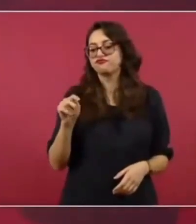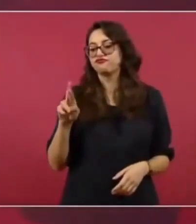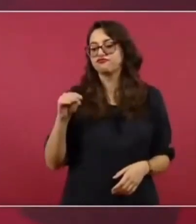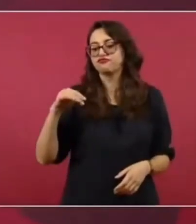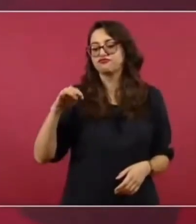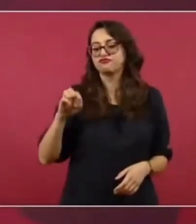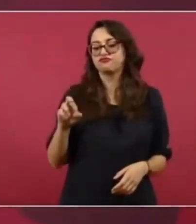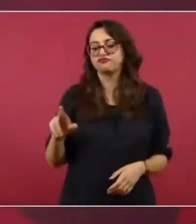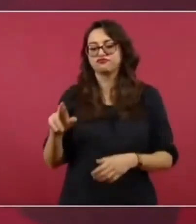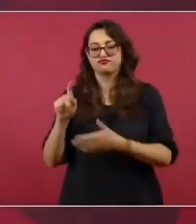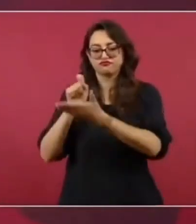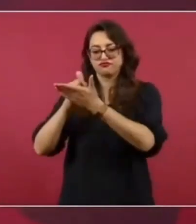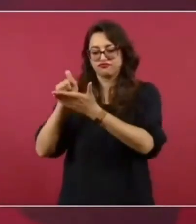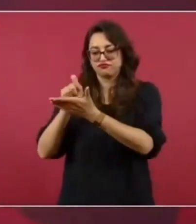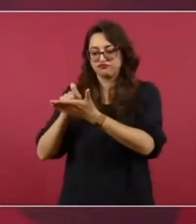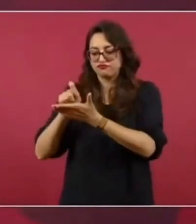mundo